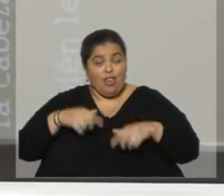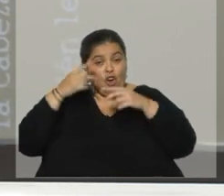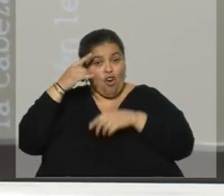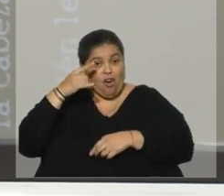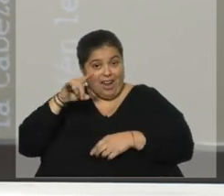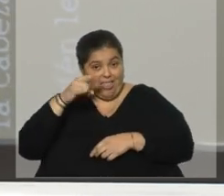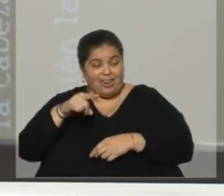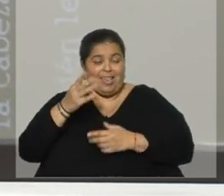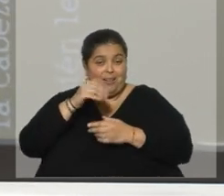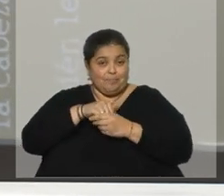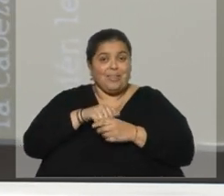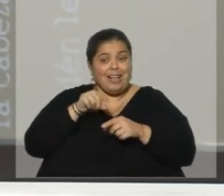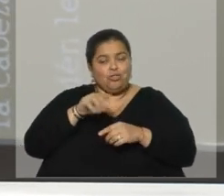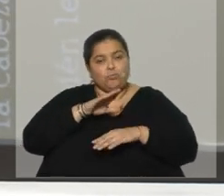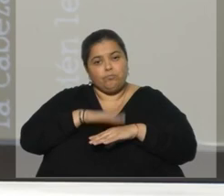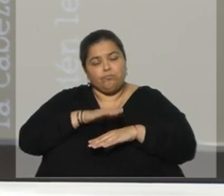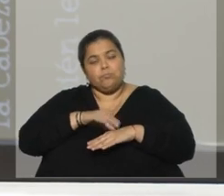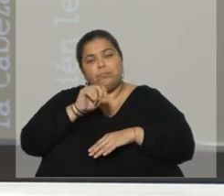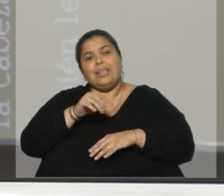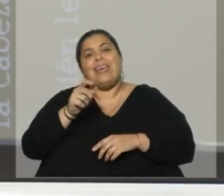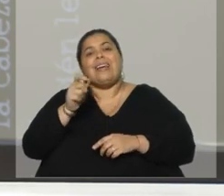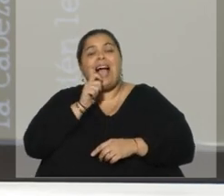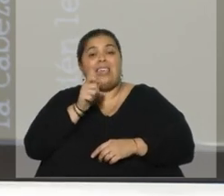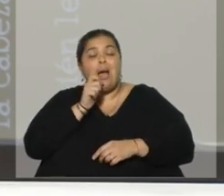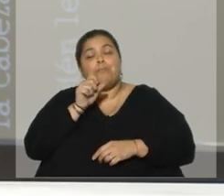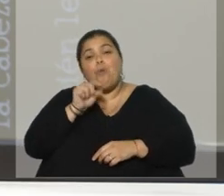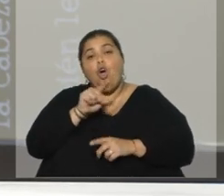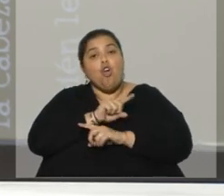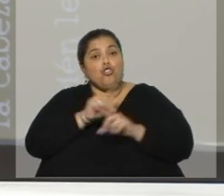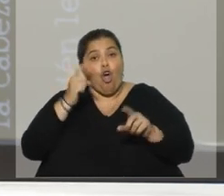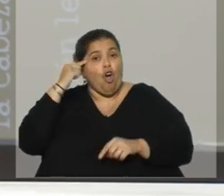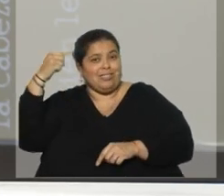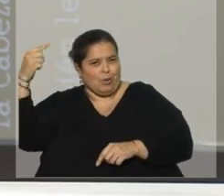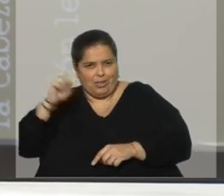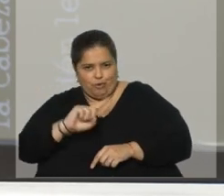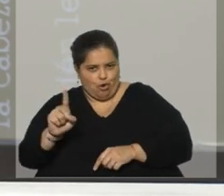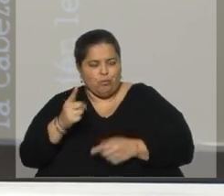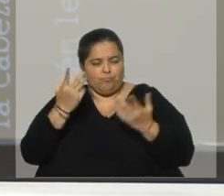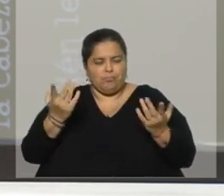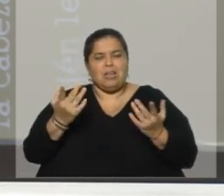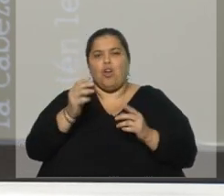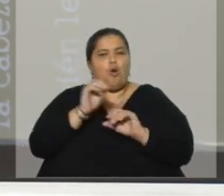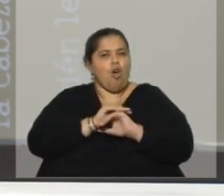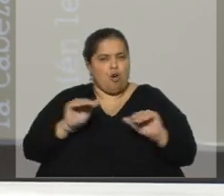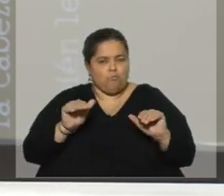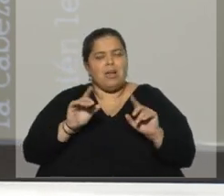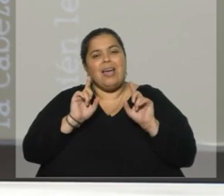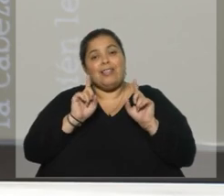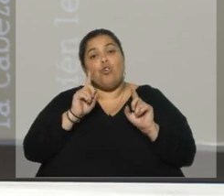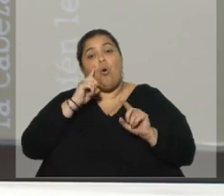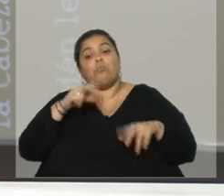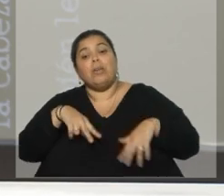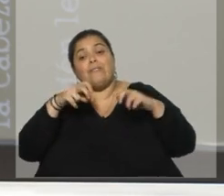activo y de las habilitaciones y los proyectos productivos, ha iniciado en los últimos días una especie de